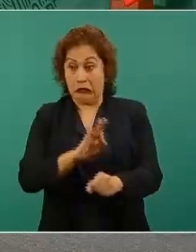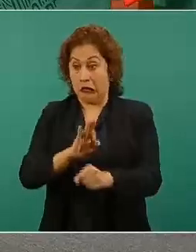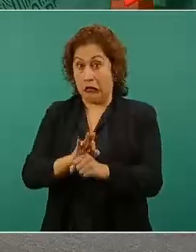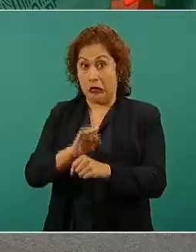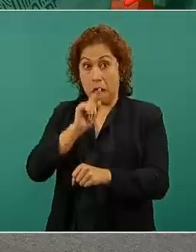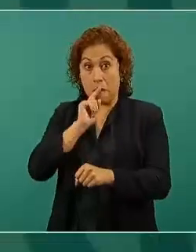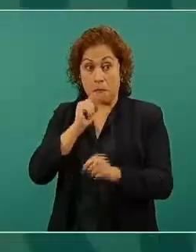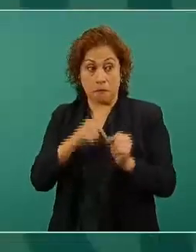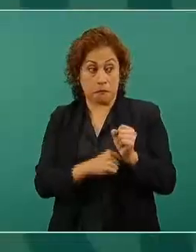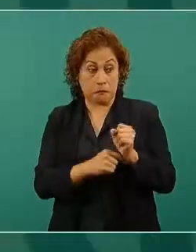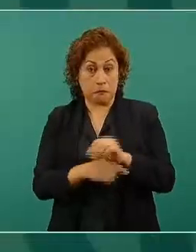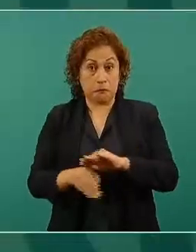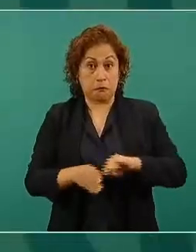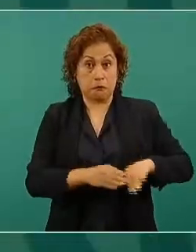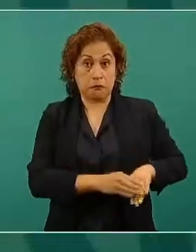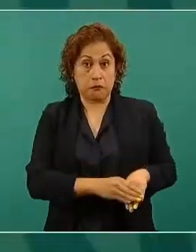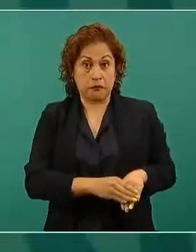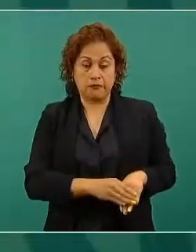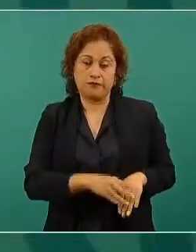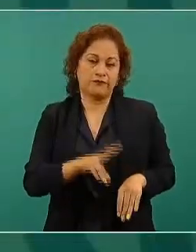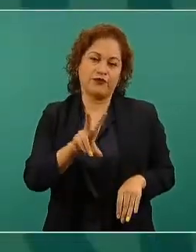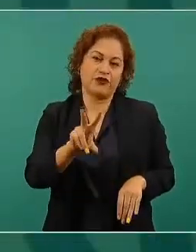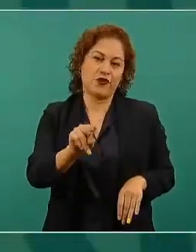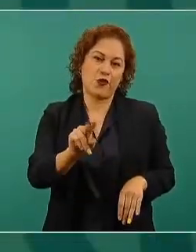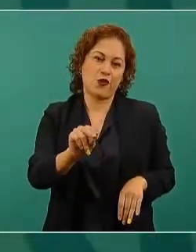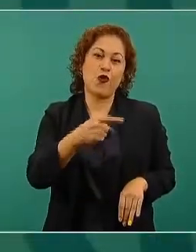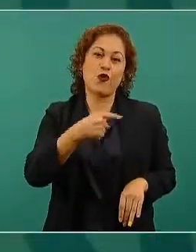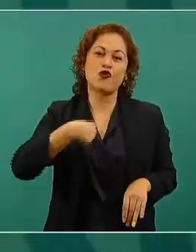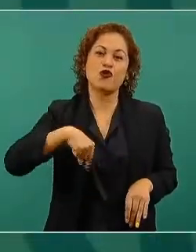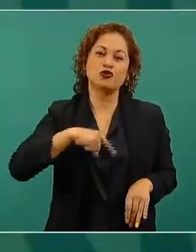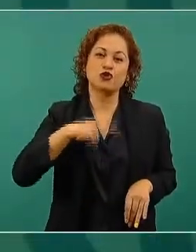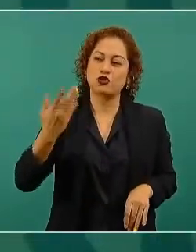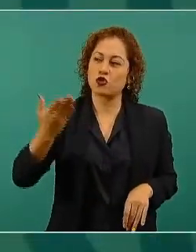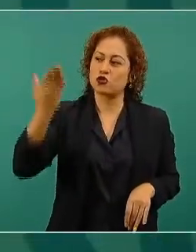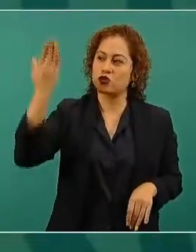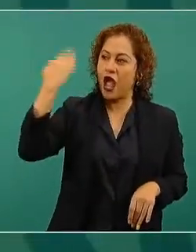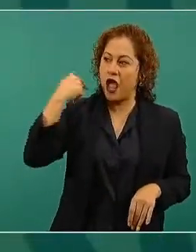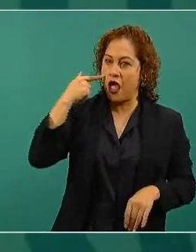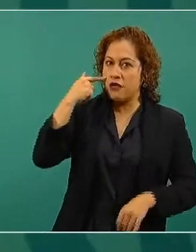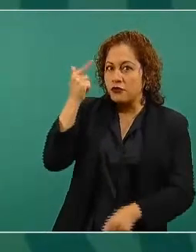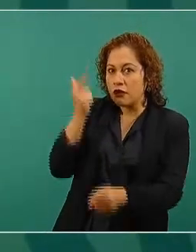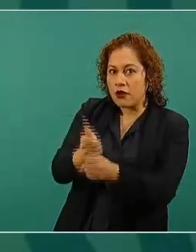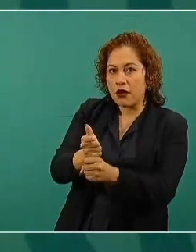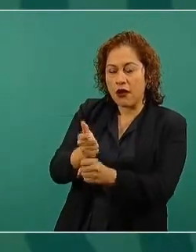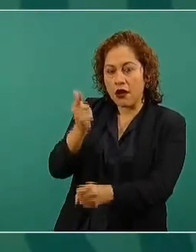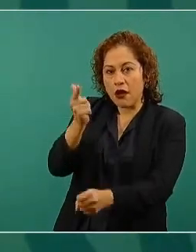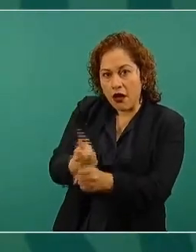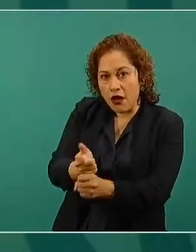para acabar con la corrupción porque es